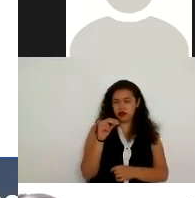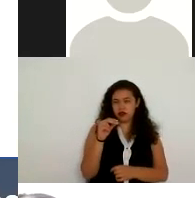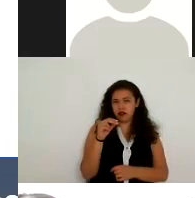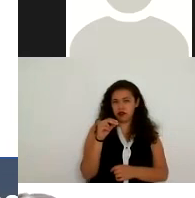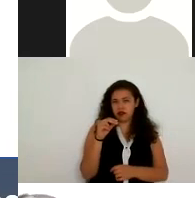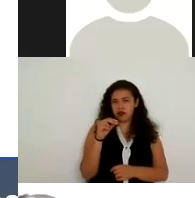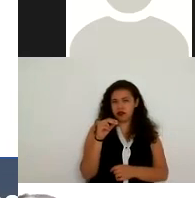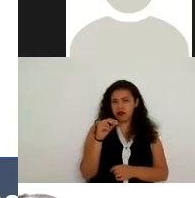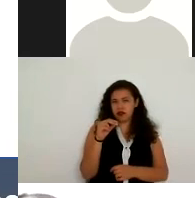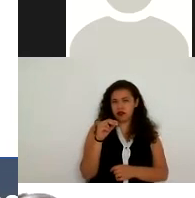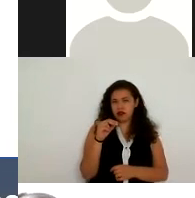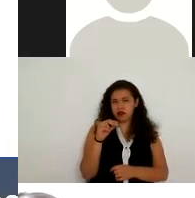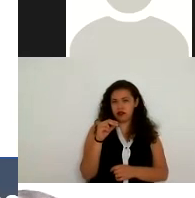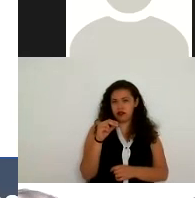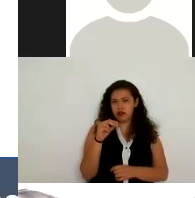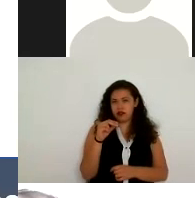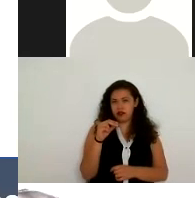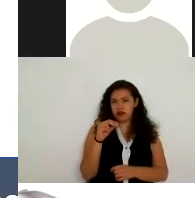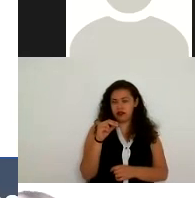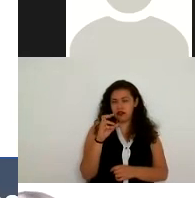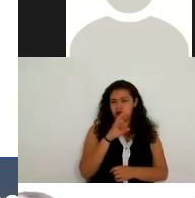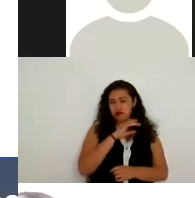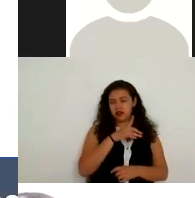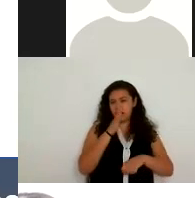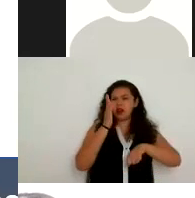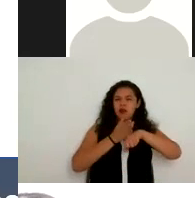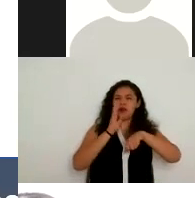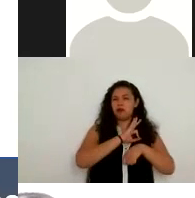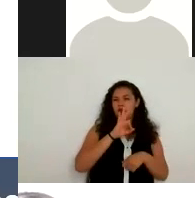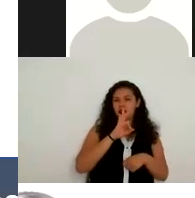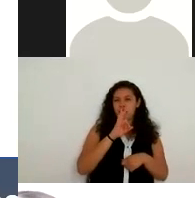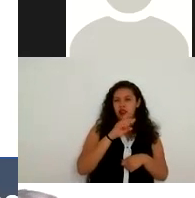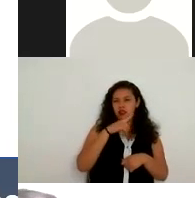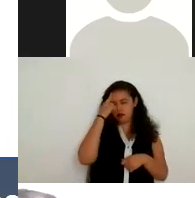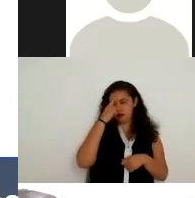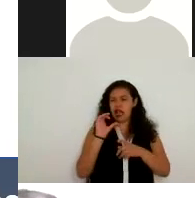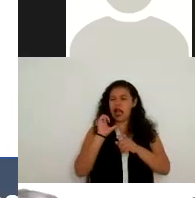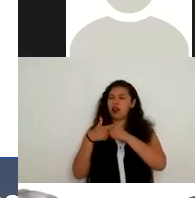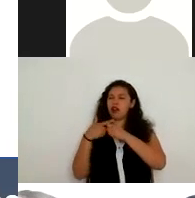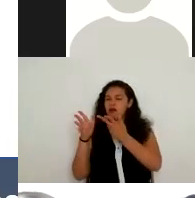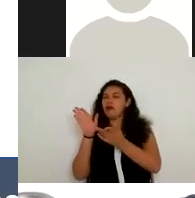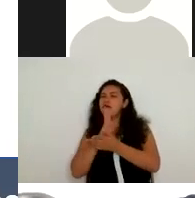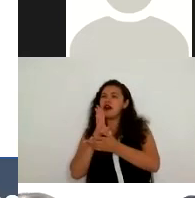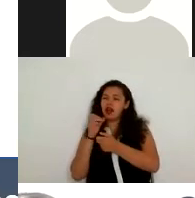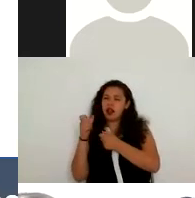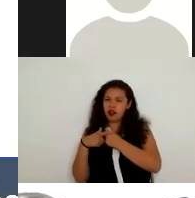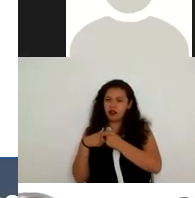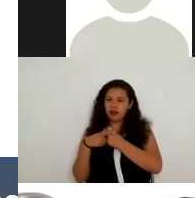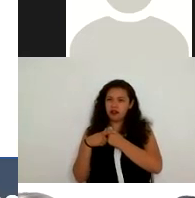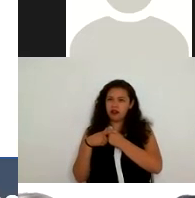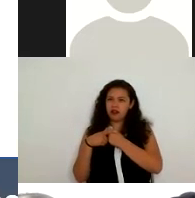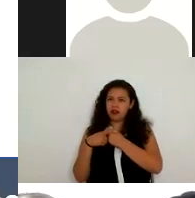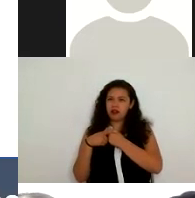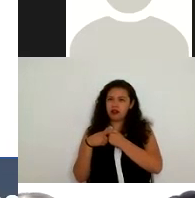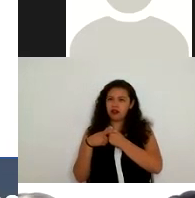ser sujetos a una sanción en el caso de las infracciones una de las condiciones por las cuales podemos ser infraccionados